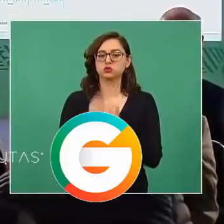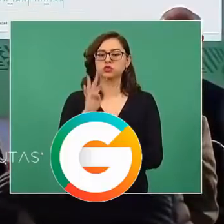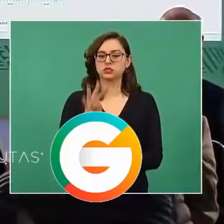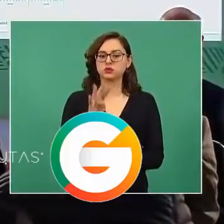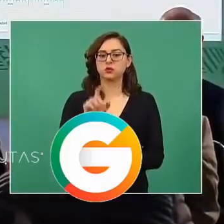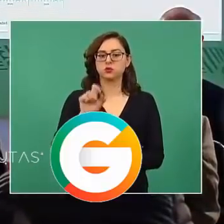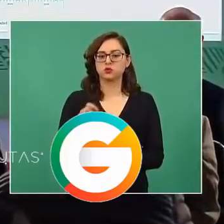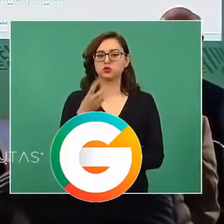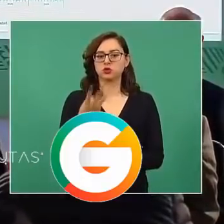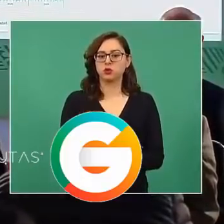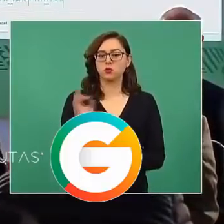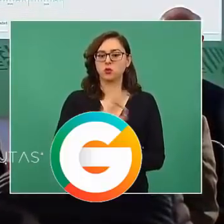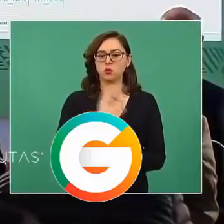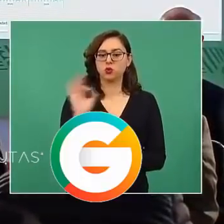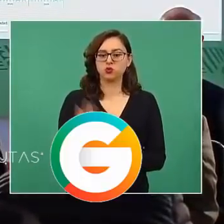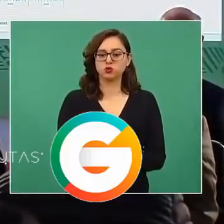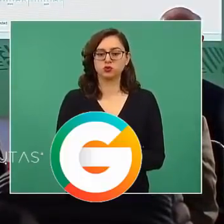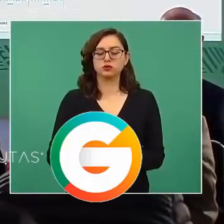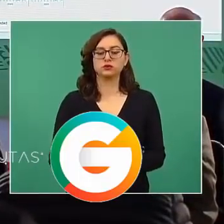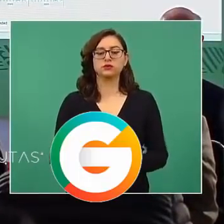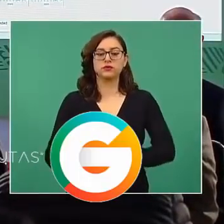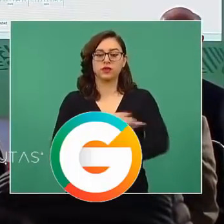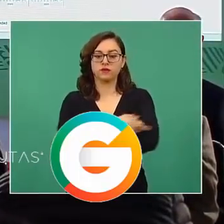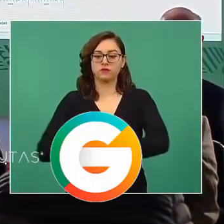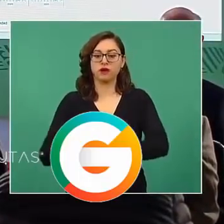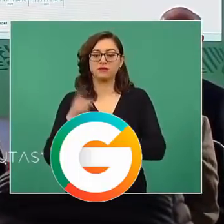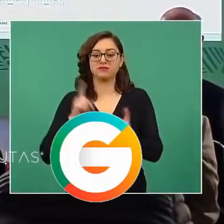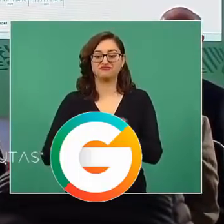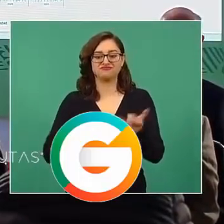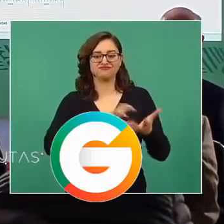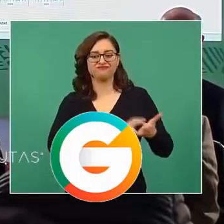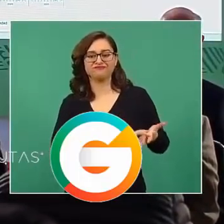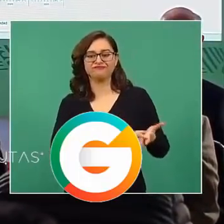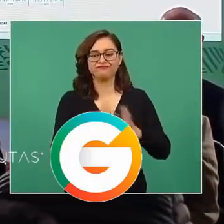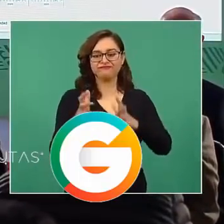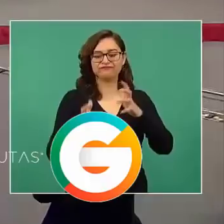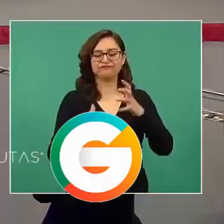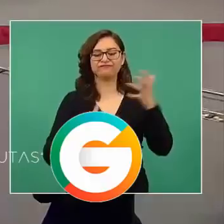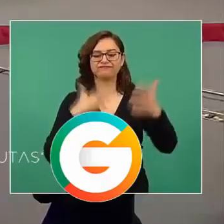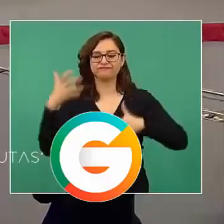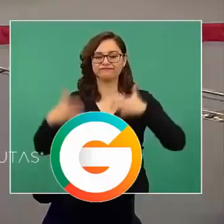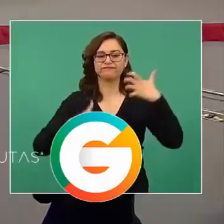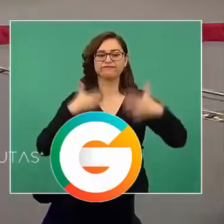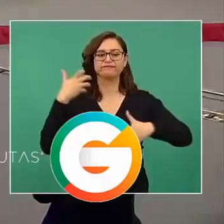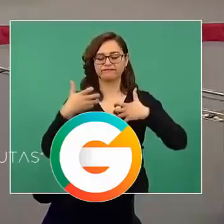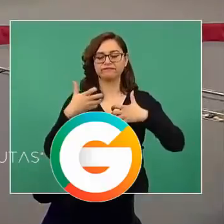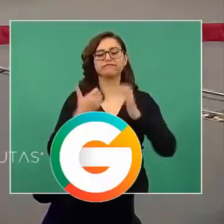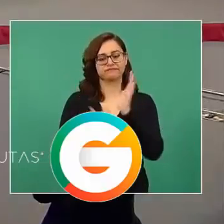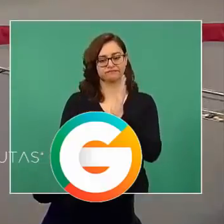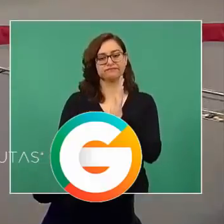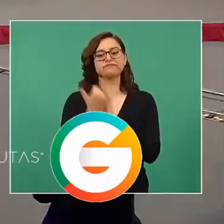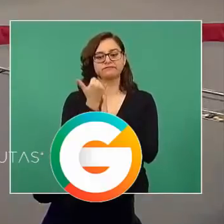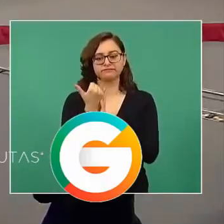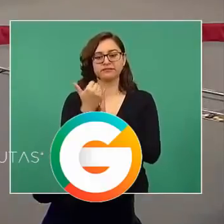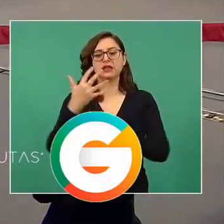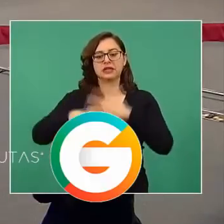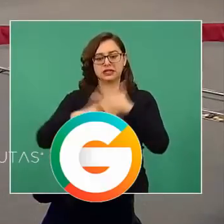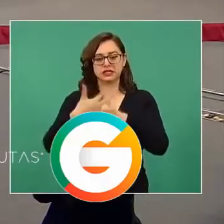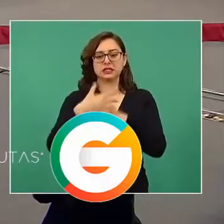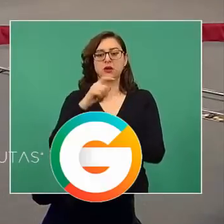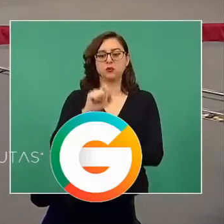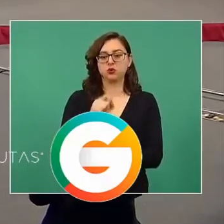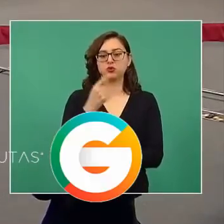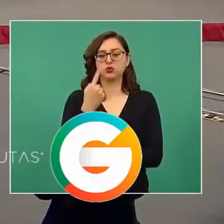Por favor. Violencia familiar se ha incrementado 15.5 por ciento, aunque hay que decir